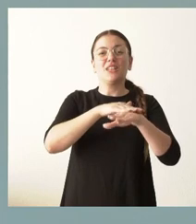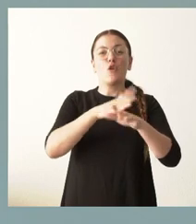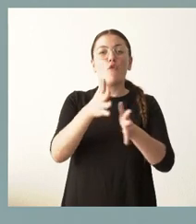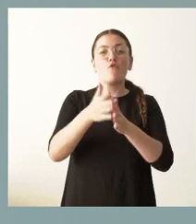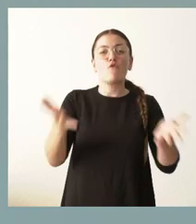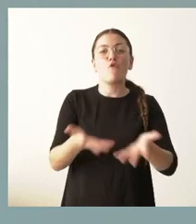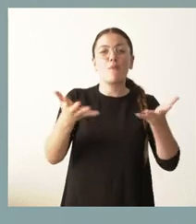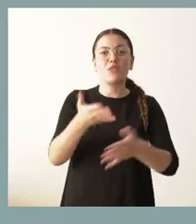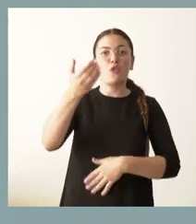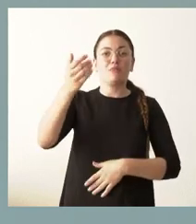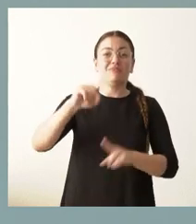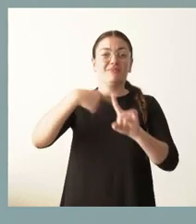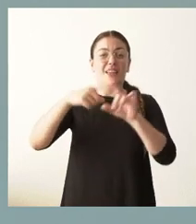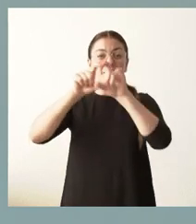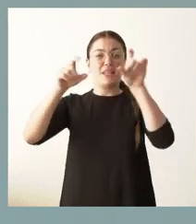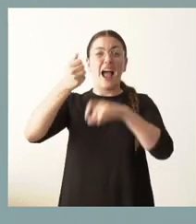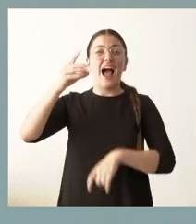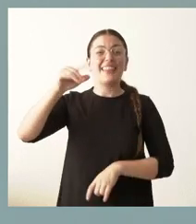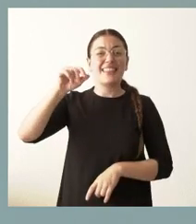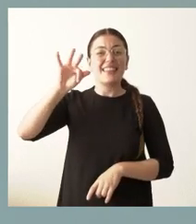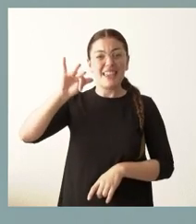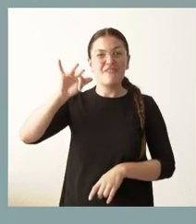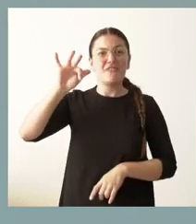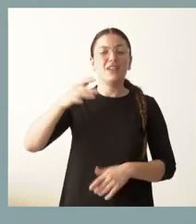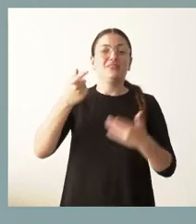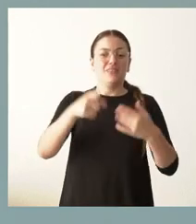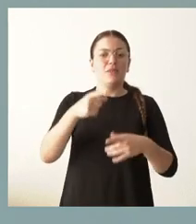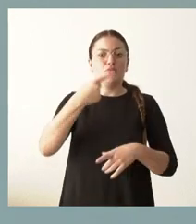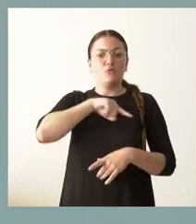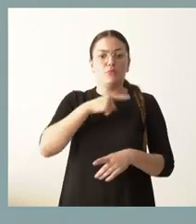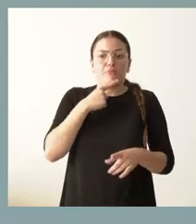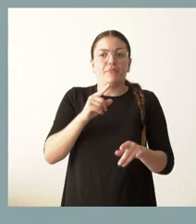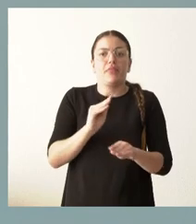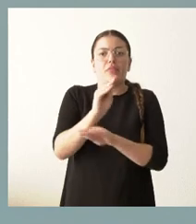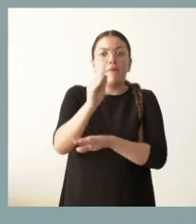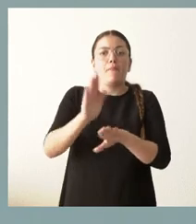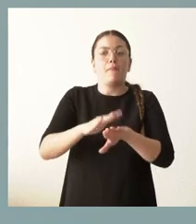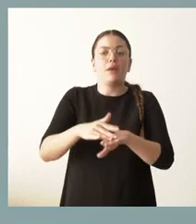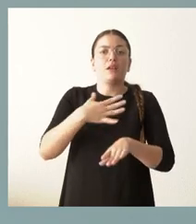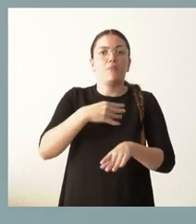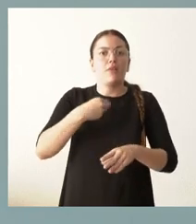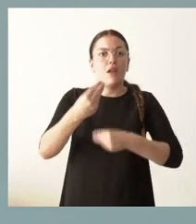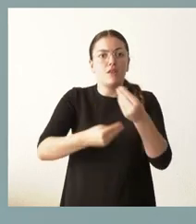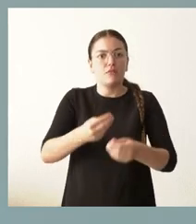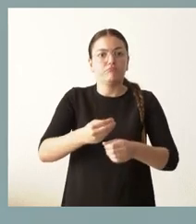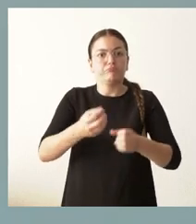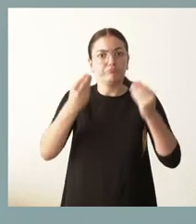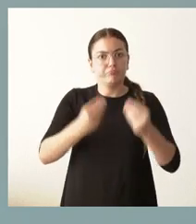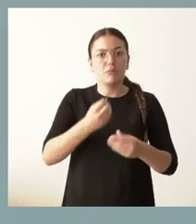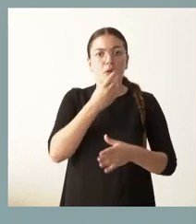Junta de Castilla y León Cáceres participar para hacer efectivo ese proyecto. Pero nosotros no podemos condicionar o no lo vamos a condicionar al menos